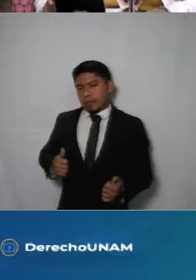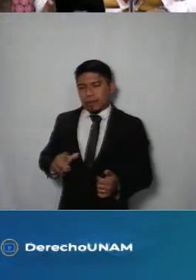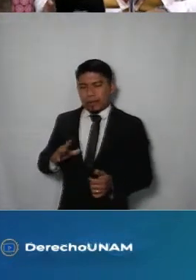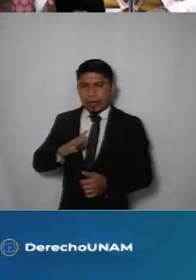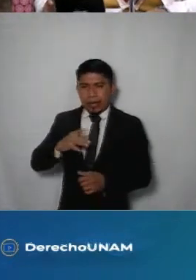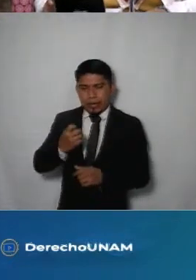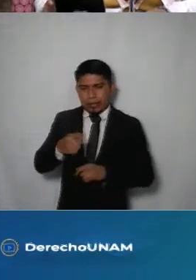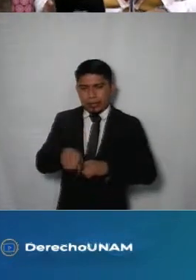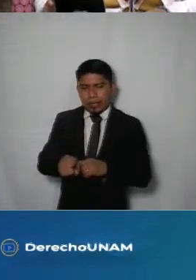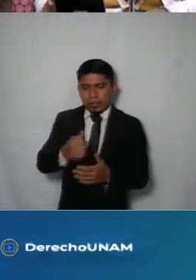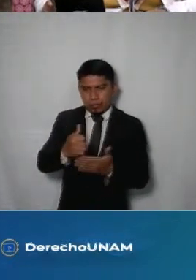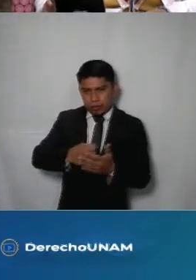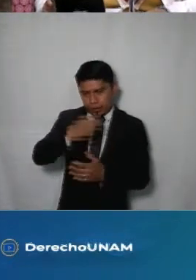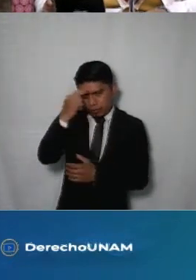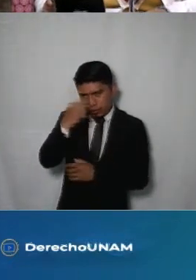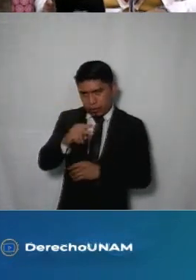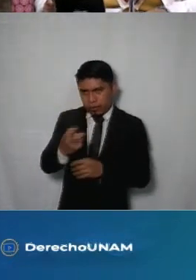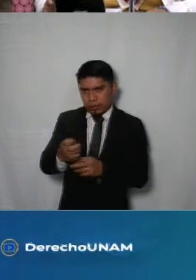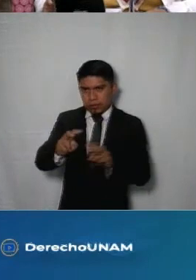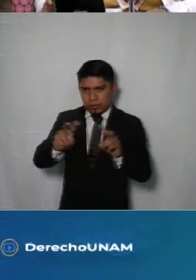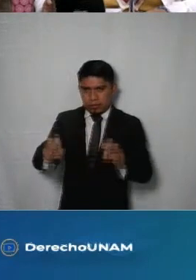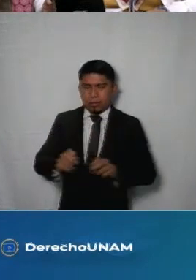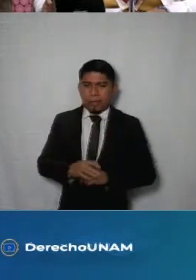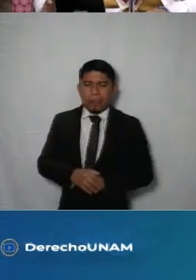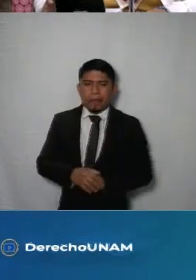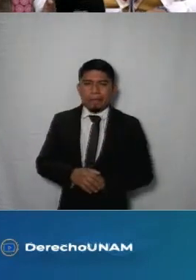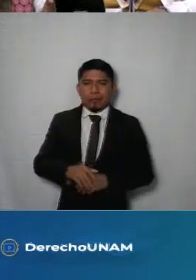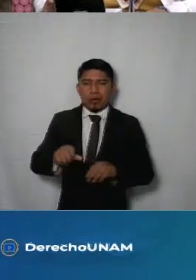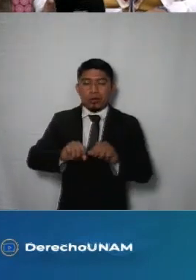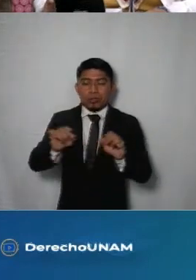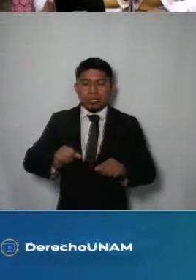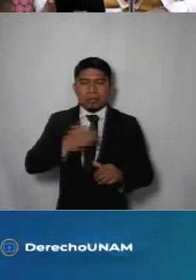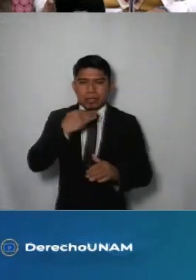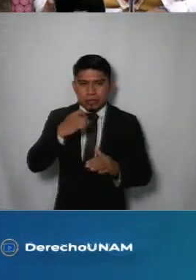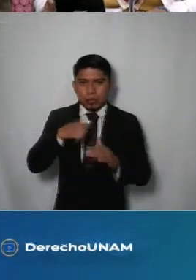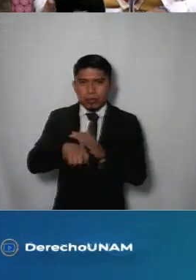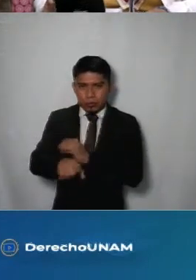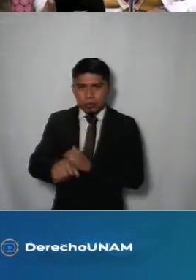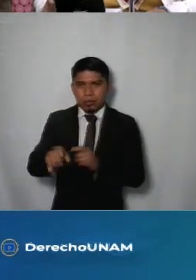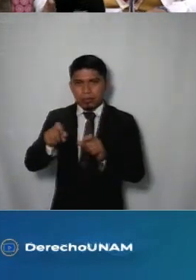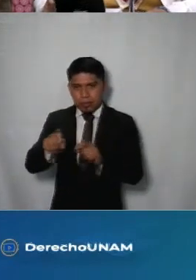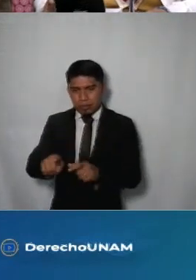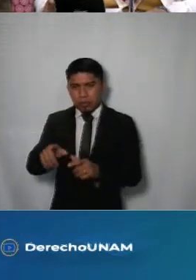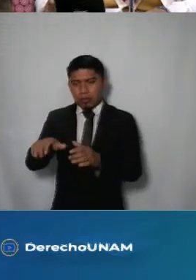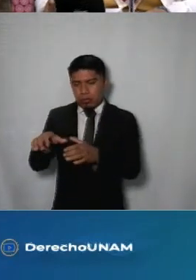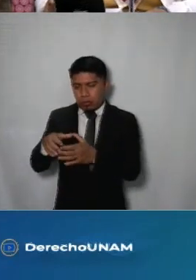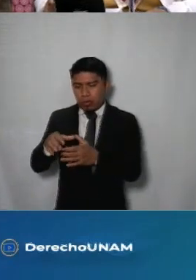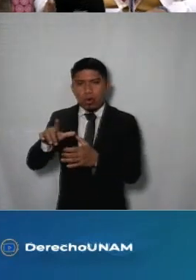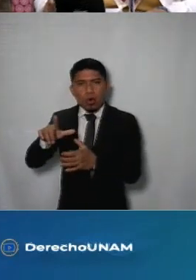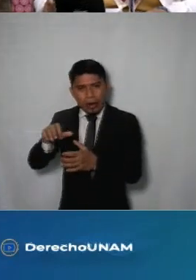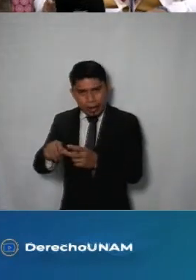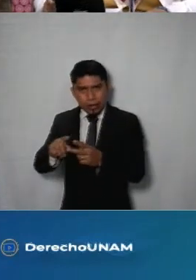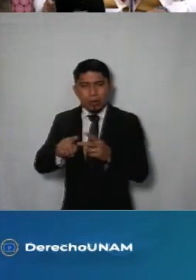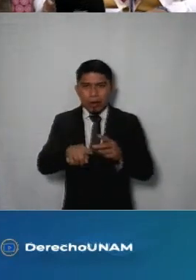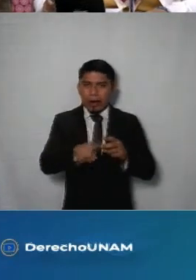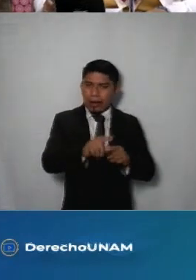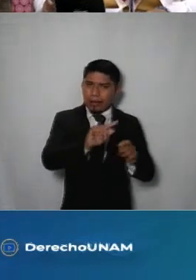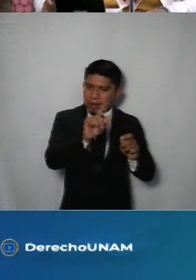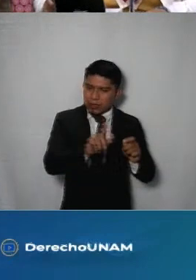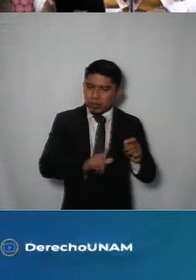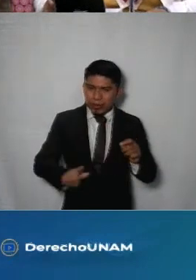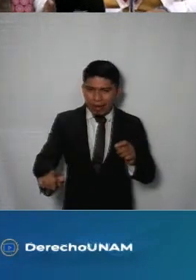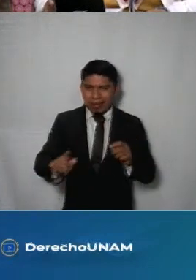en el que se encuentra la capital del país en esta materia los sistemas anticorrupción tanto en el ámbito local como nacional